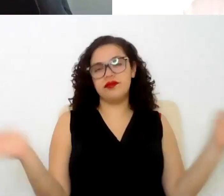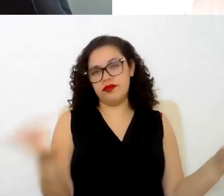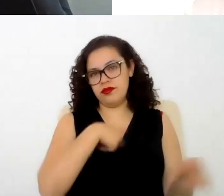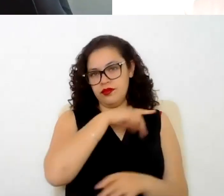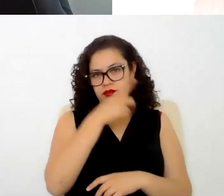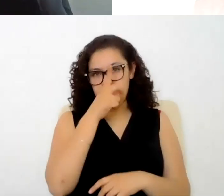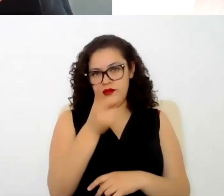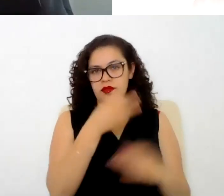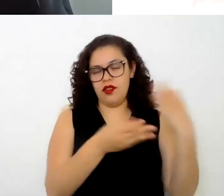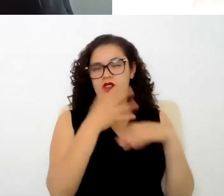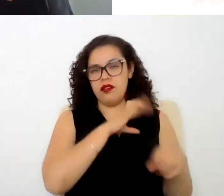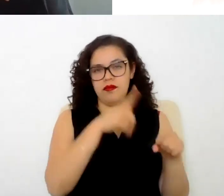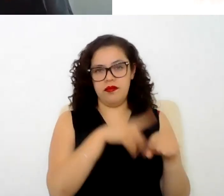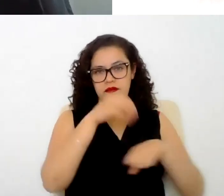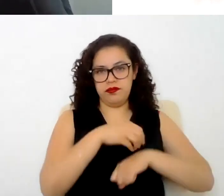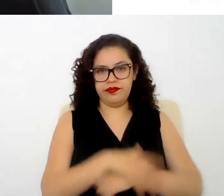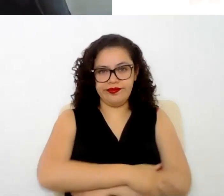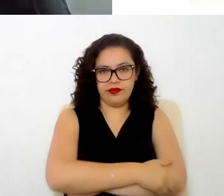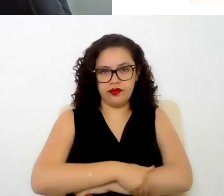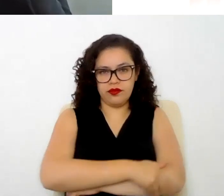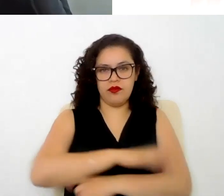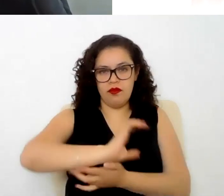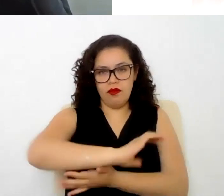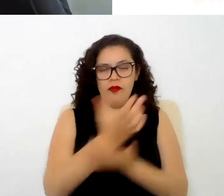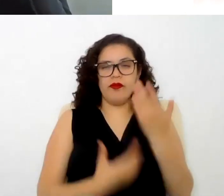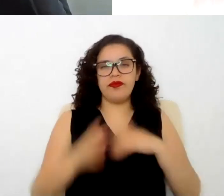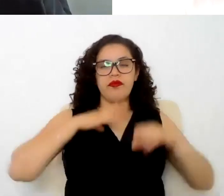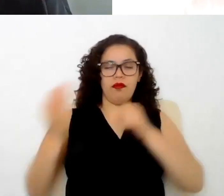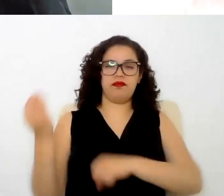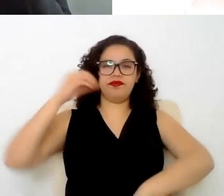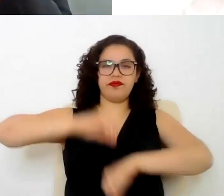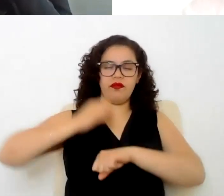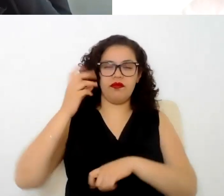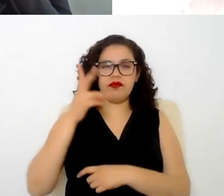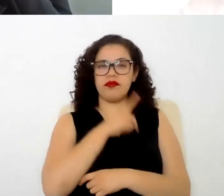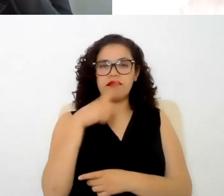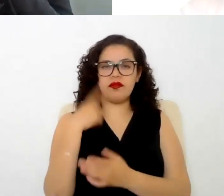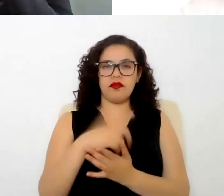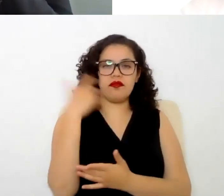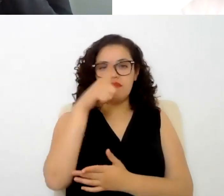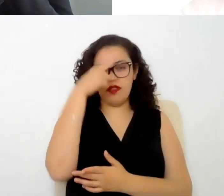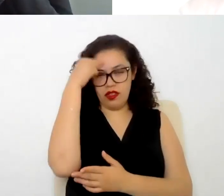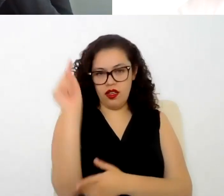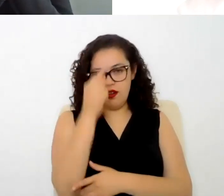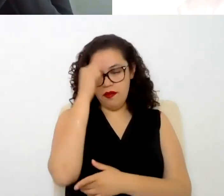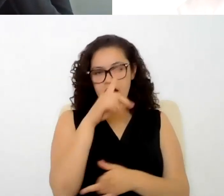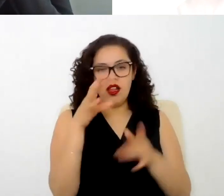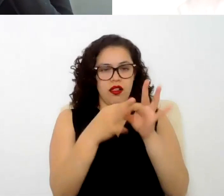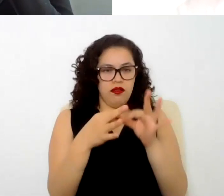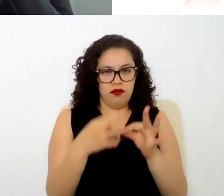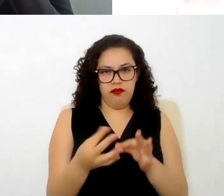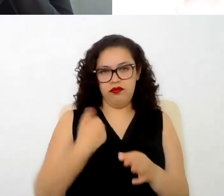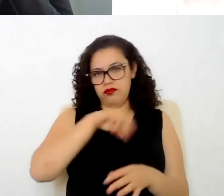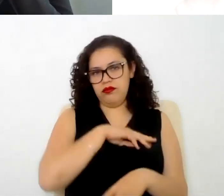absolutamente todo y en el contrato únicamente se puede agregar un adendum súper sencillo en el que se especifique que tenemos